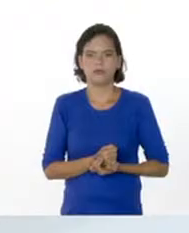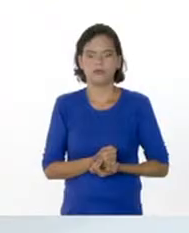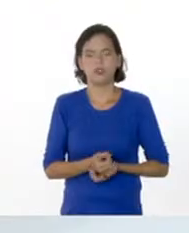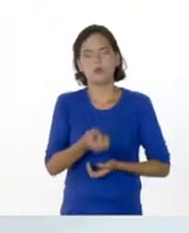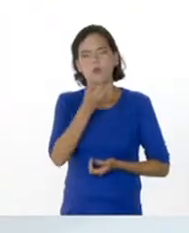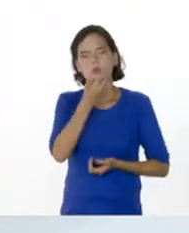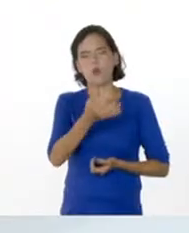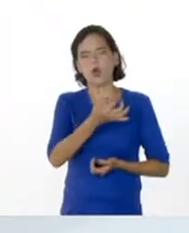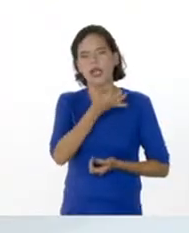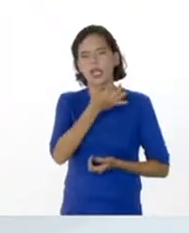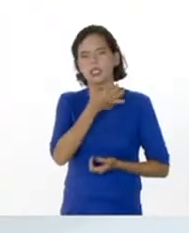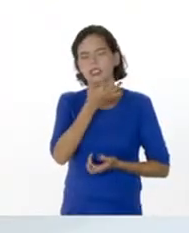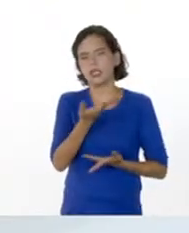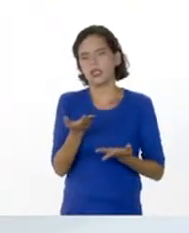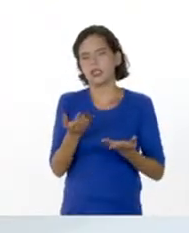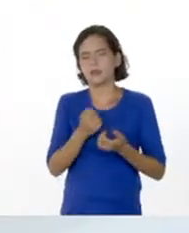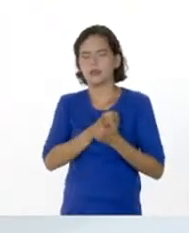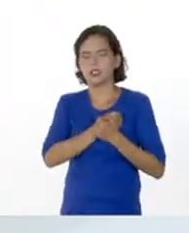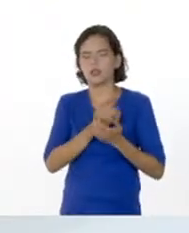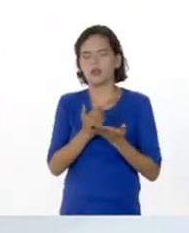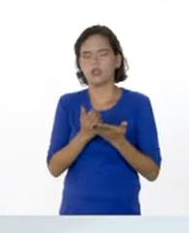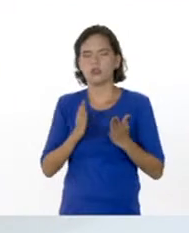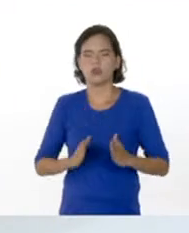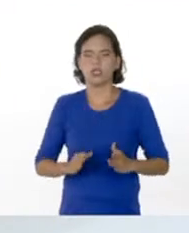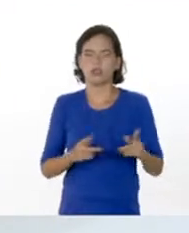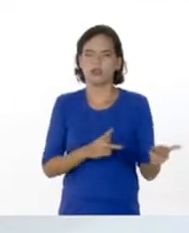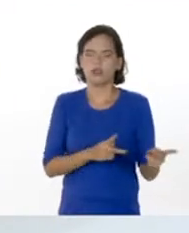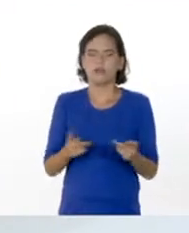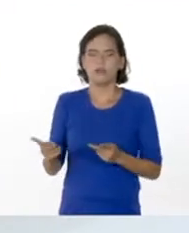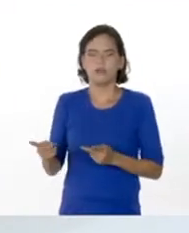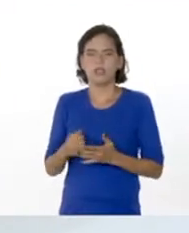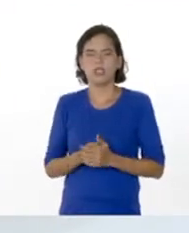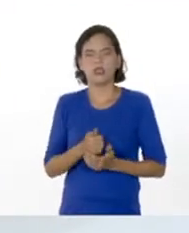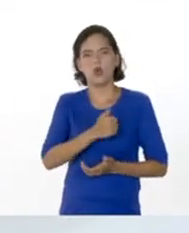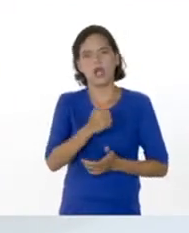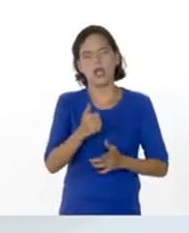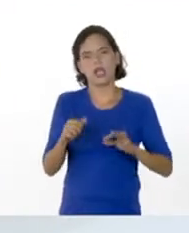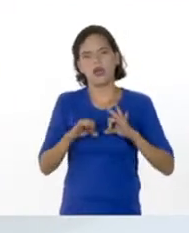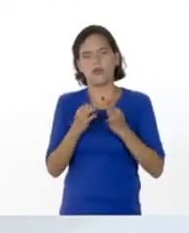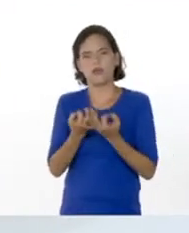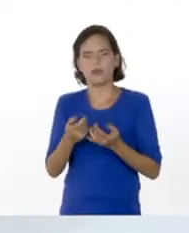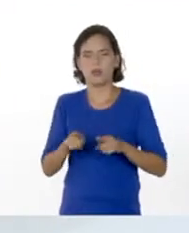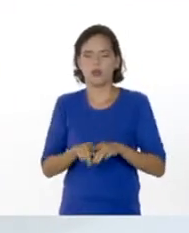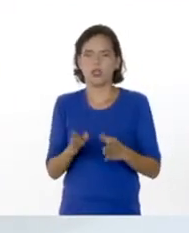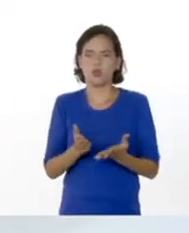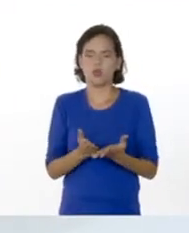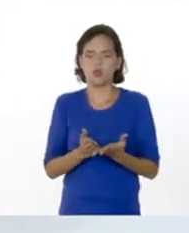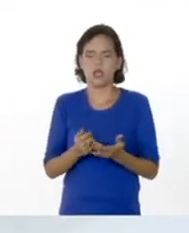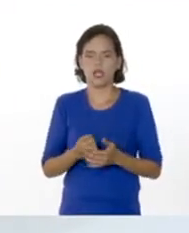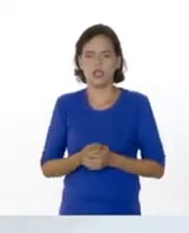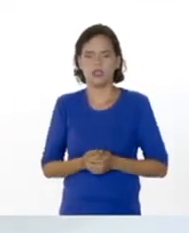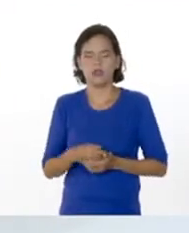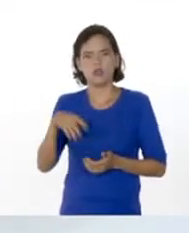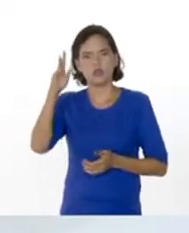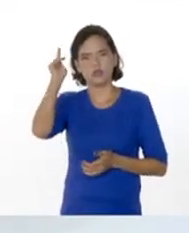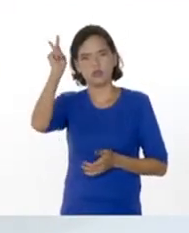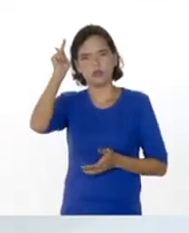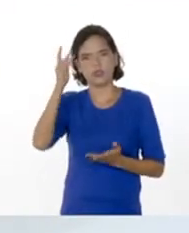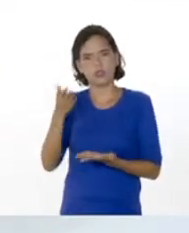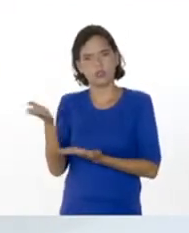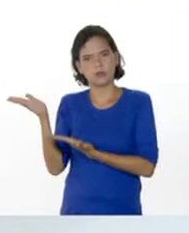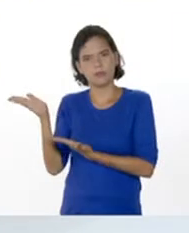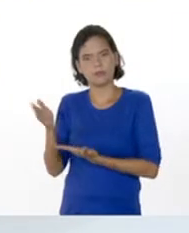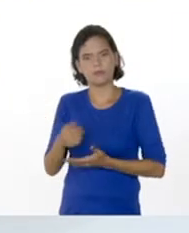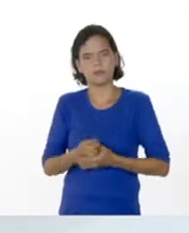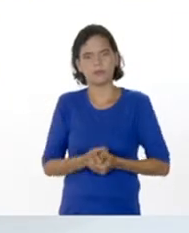Buenas tardes, mis queridos estudiantes. Les damos la más cordial bienvenida a cada familia en una escuela. Les habla su profesora, Cleidy Hernández.